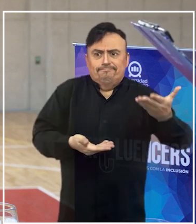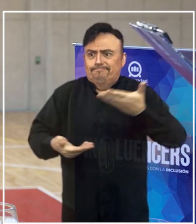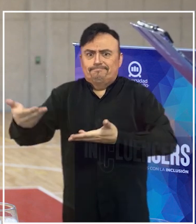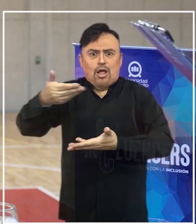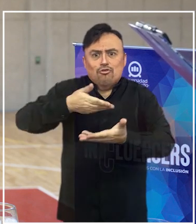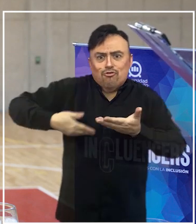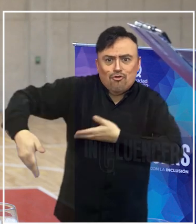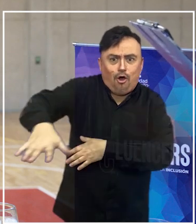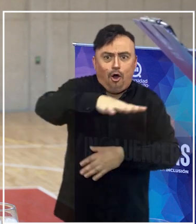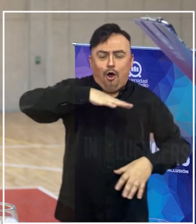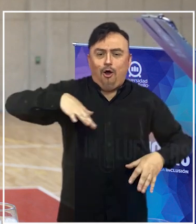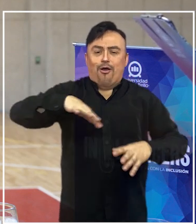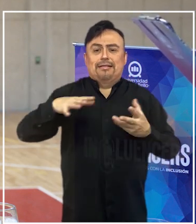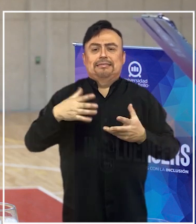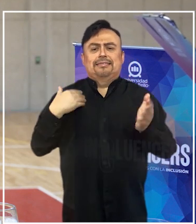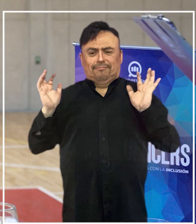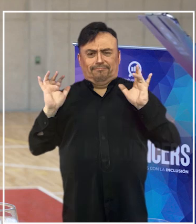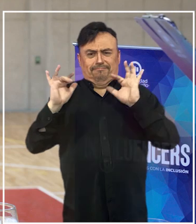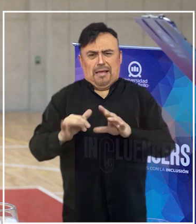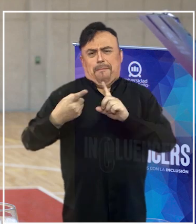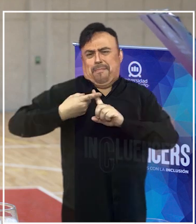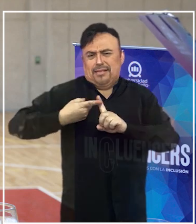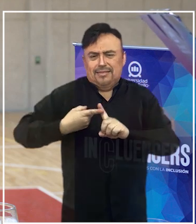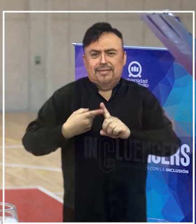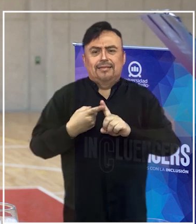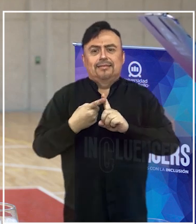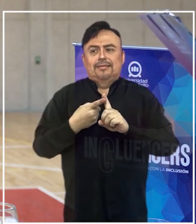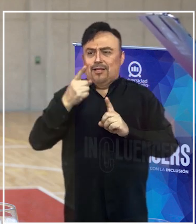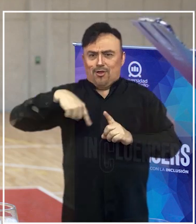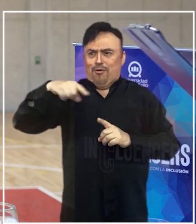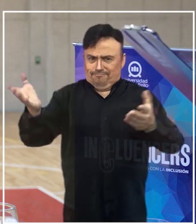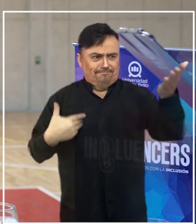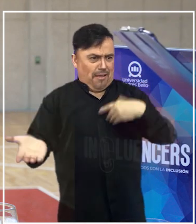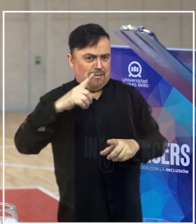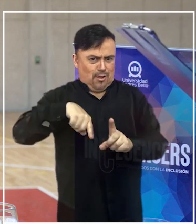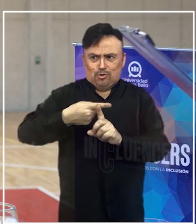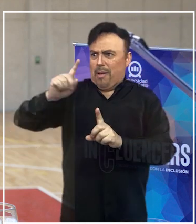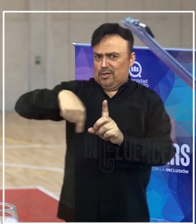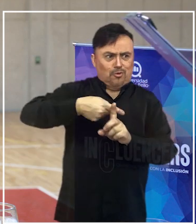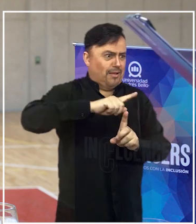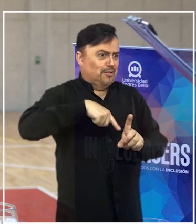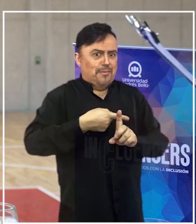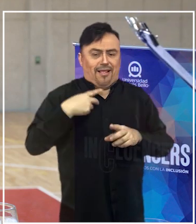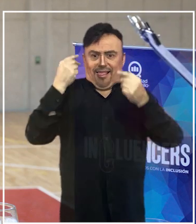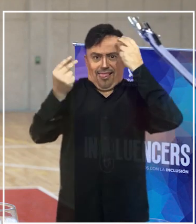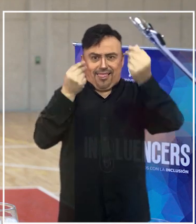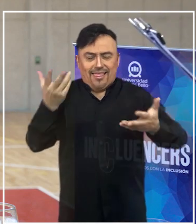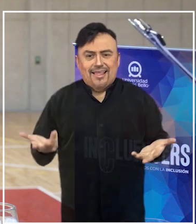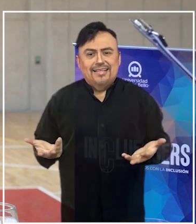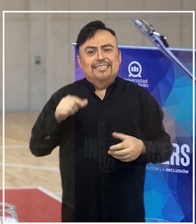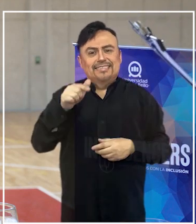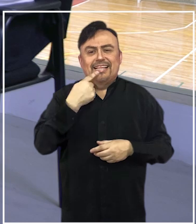efectivamente nos congregamos, participamos, nos sumamos a esta iniciativa, finalmente tenemos como lo